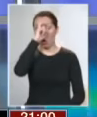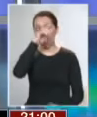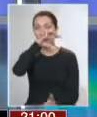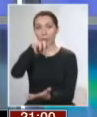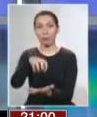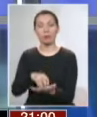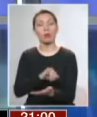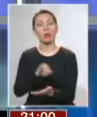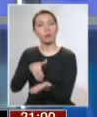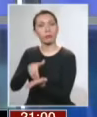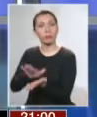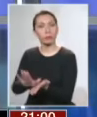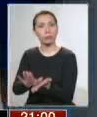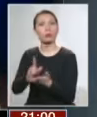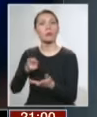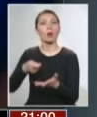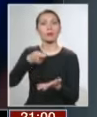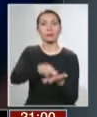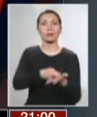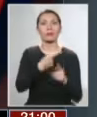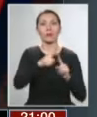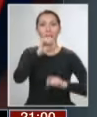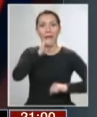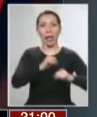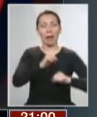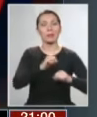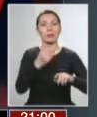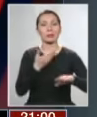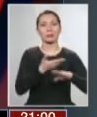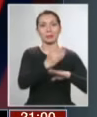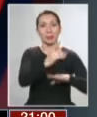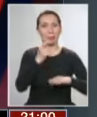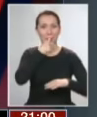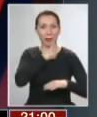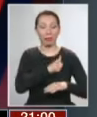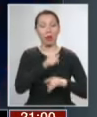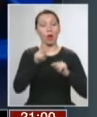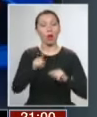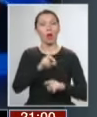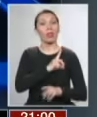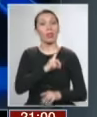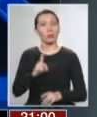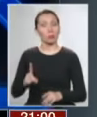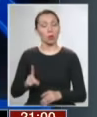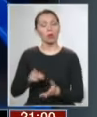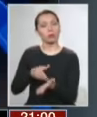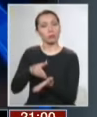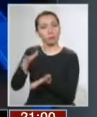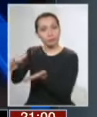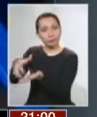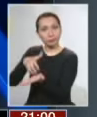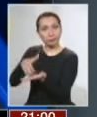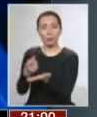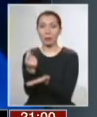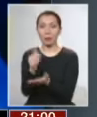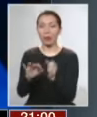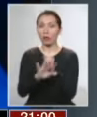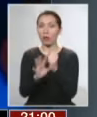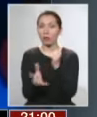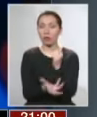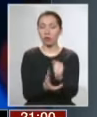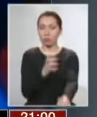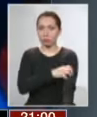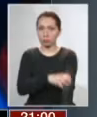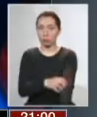desecharse el sistema de concesiones. La solución aprobada hoy por los diputados es sacar plata de los fondos regionales,